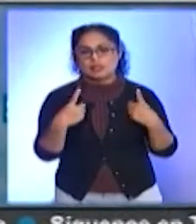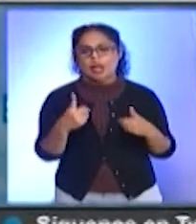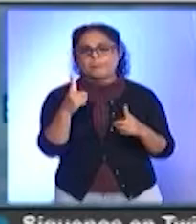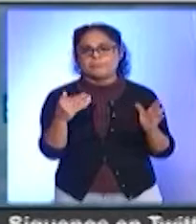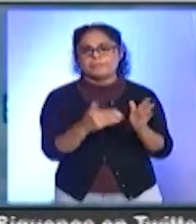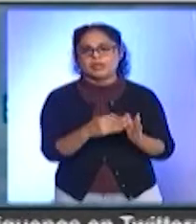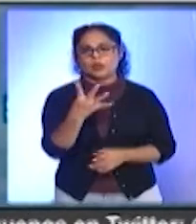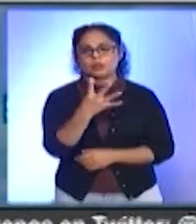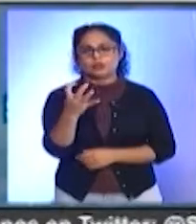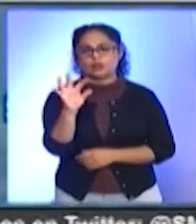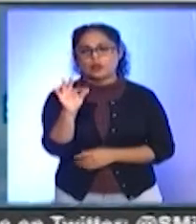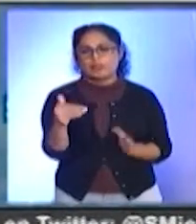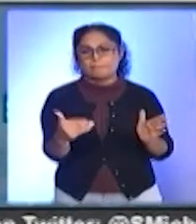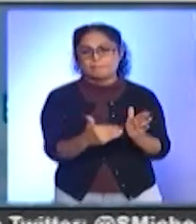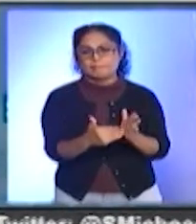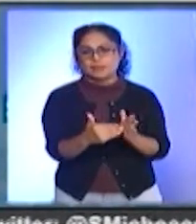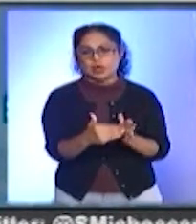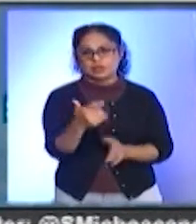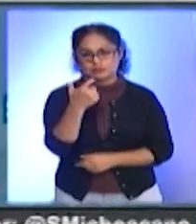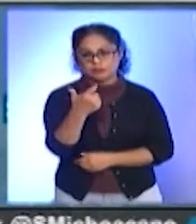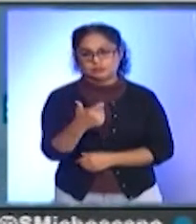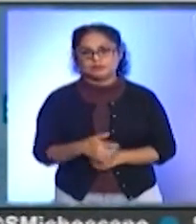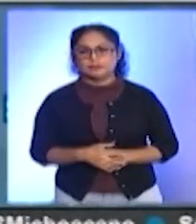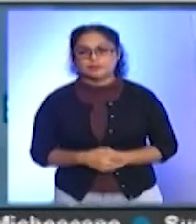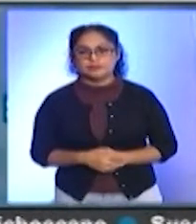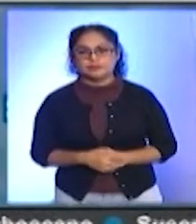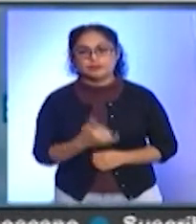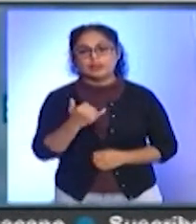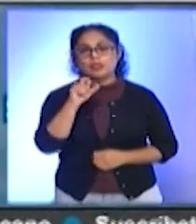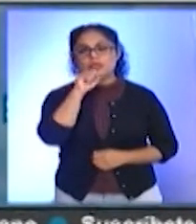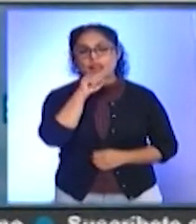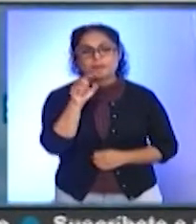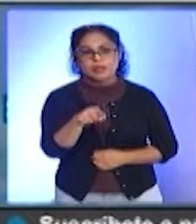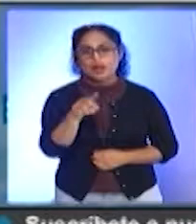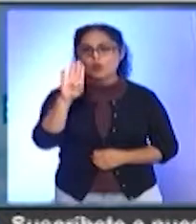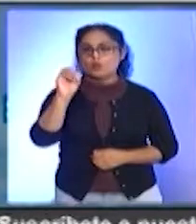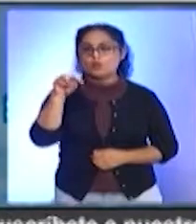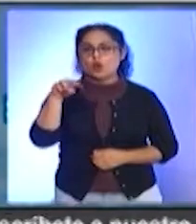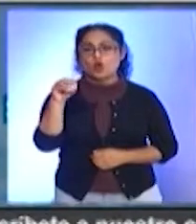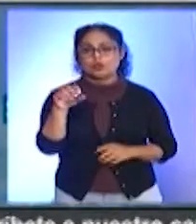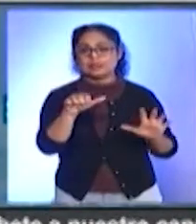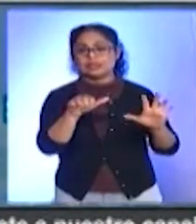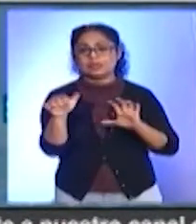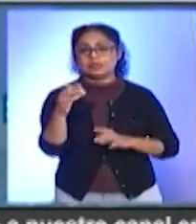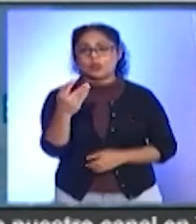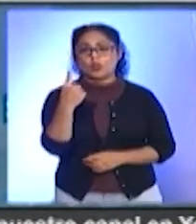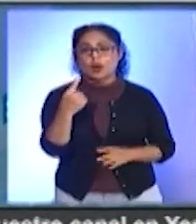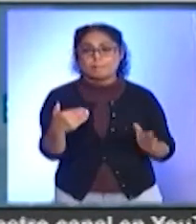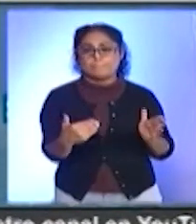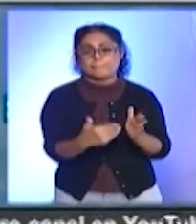.440 millones de pesos. También los bonos por 651 millones de pesos,